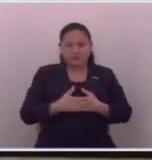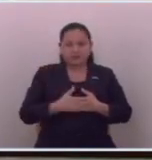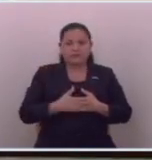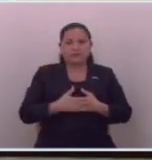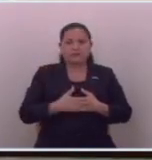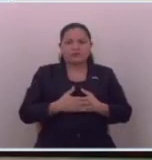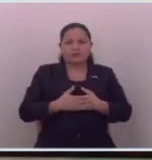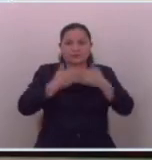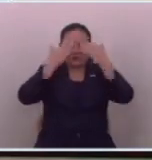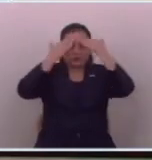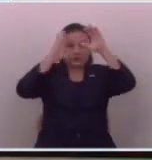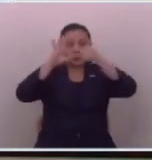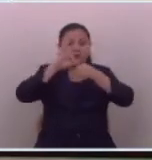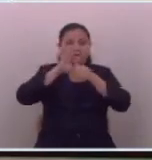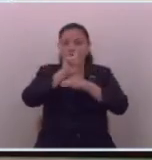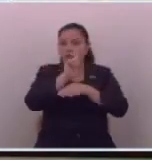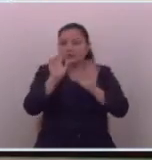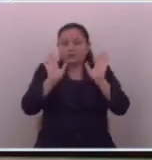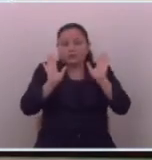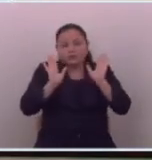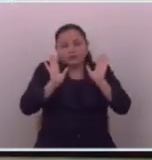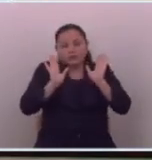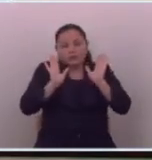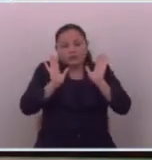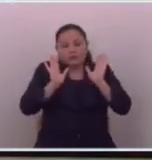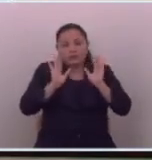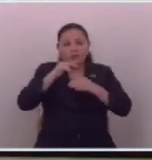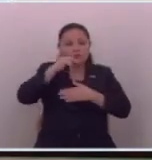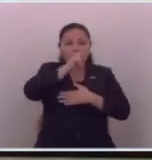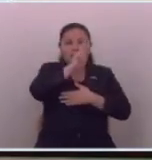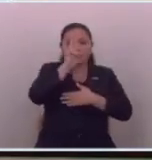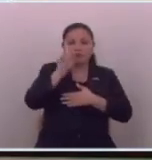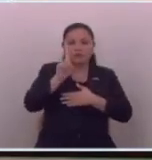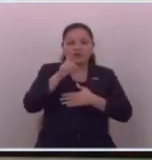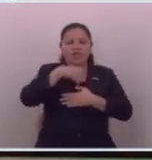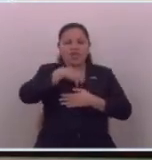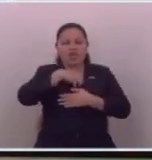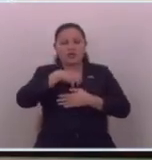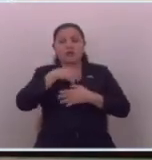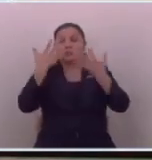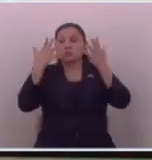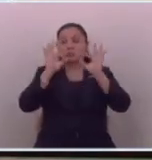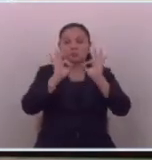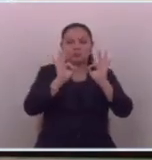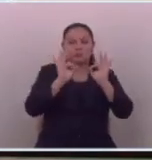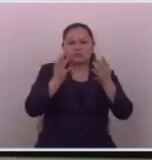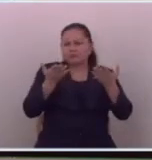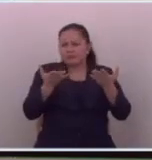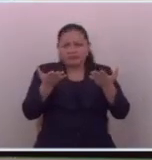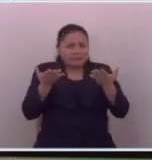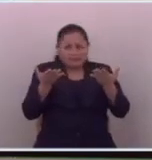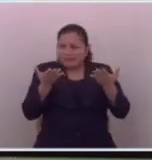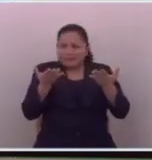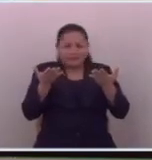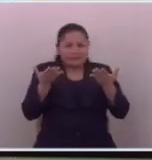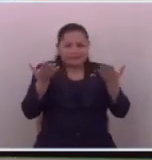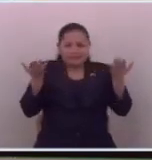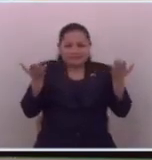todavía no se sabe si van a votar o no van a votar porque por lo menos en el FMLN unos reclaman y otros felicitan no no